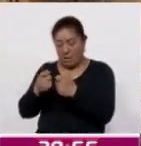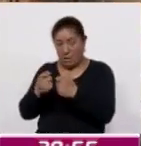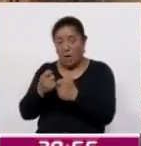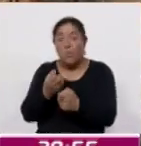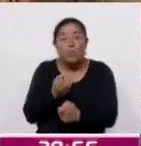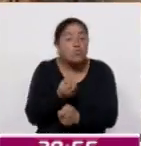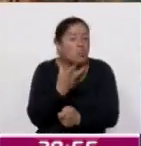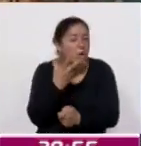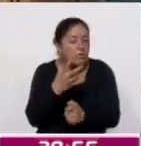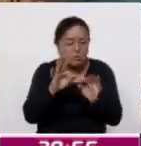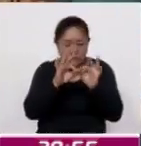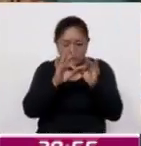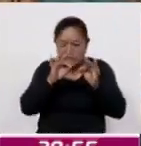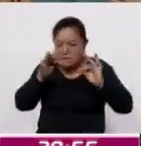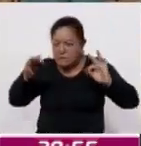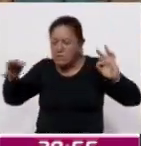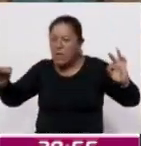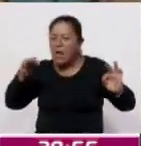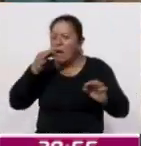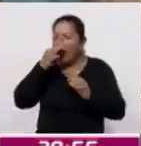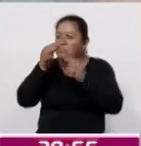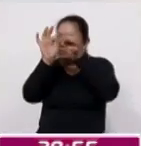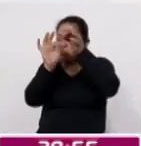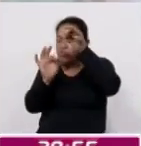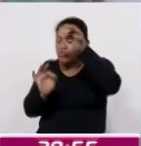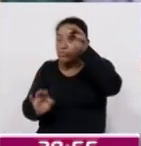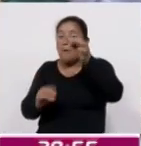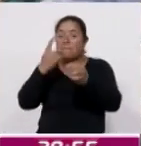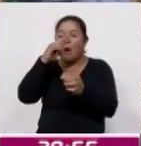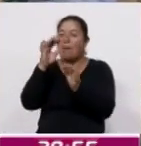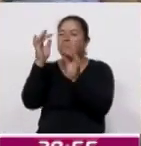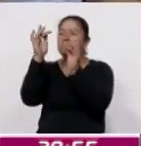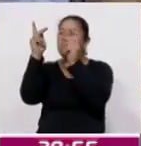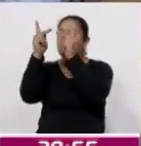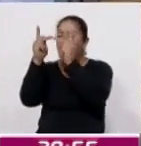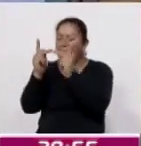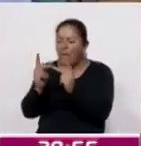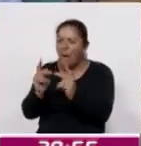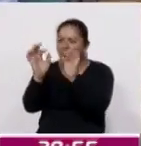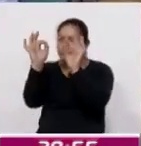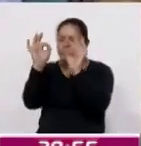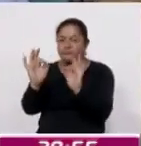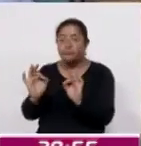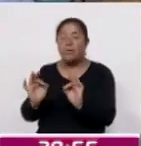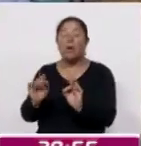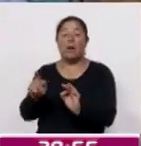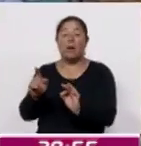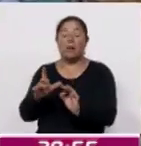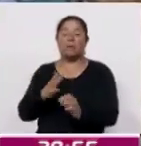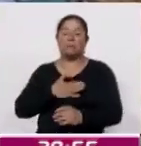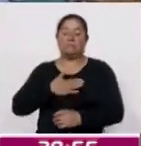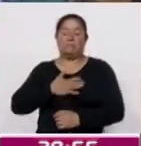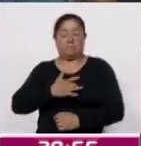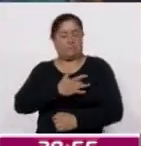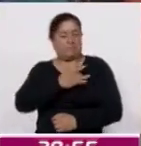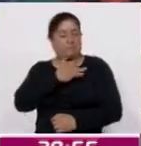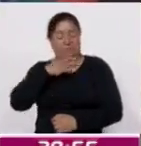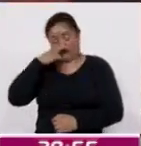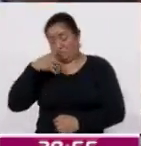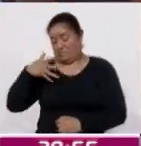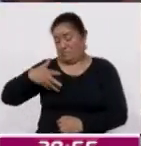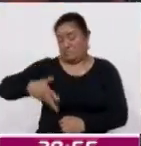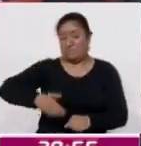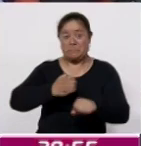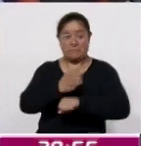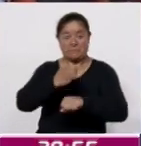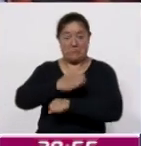que quede bien distribuido y bien simétrico toda la pieza. Estoy siendo muy contento, muy orgulloso también del estado de Michoacán, de que estuvo en